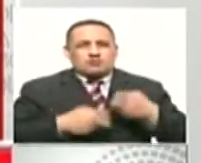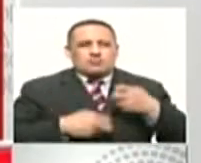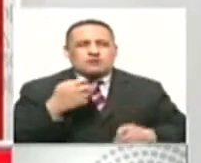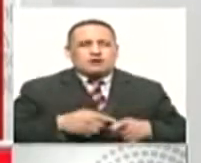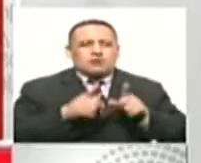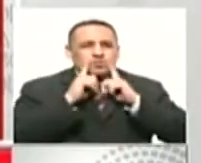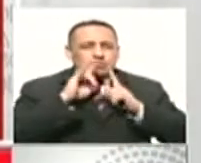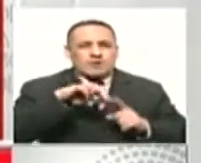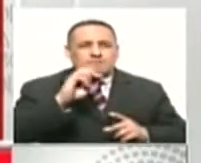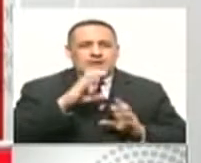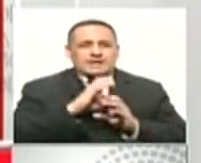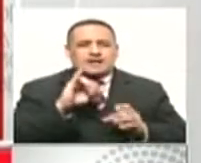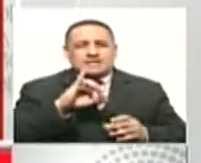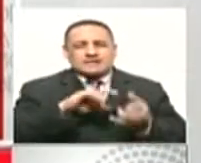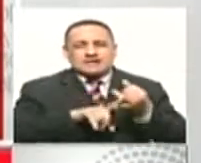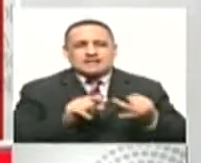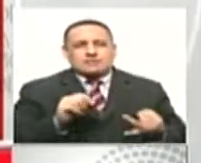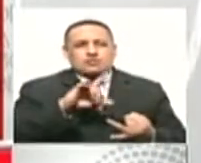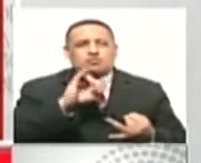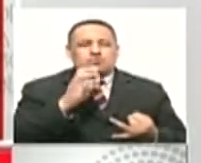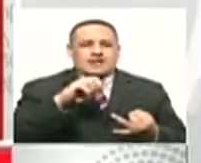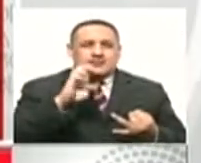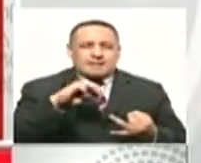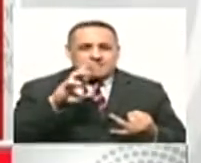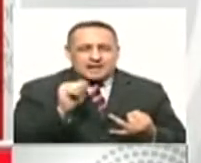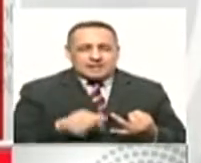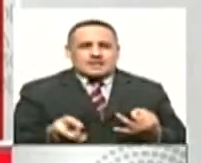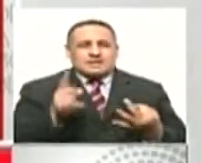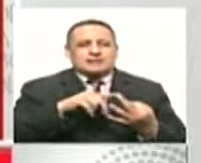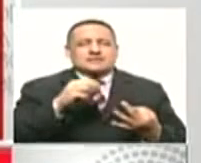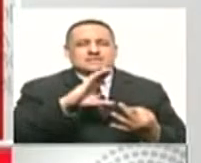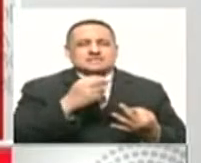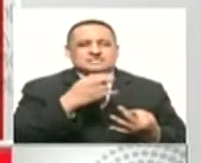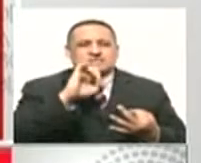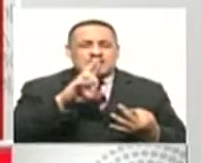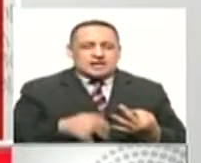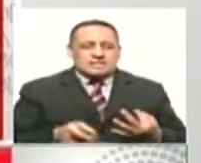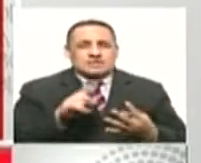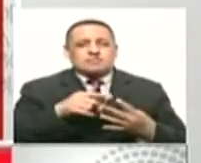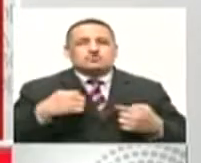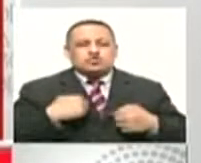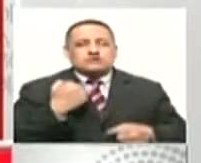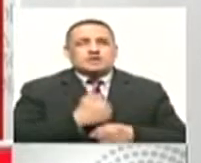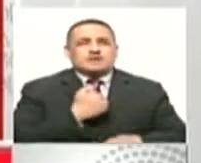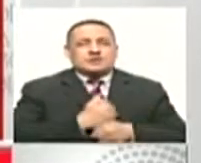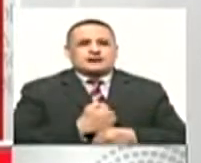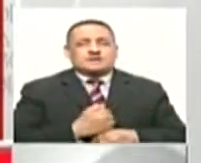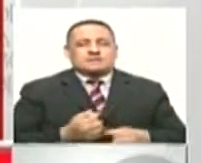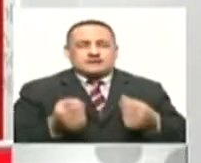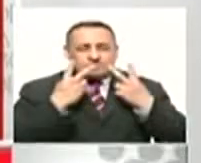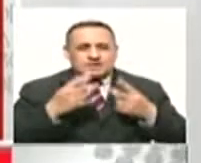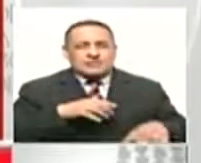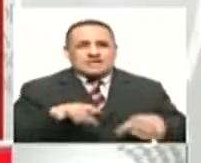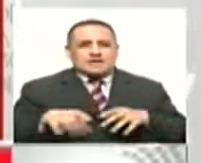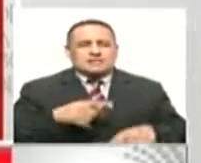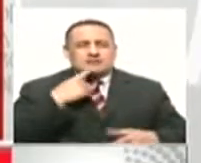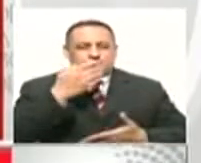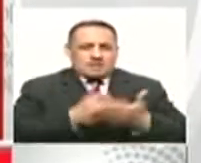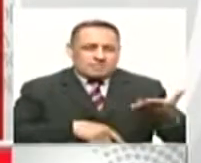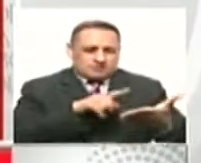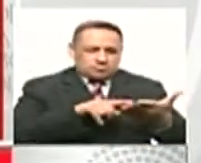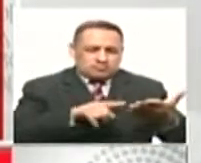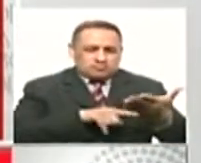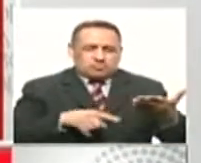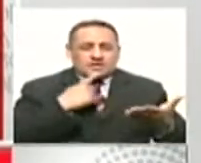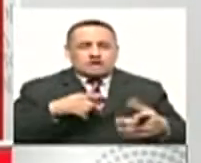un par de temas más que creo que son importantísimos y son cosas que hasta este momento considerábamos que